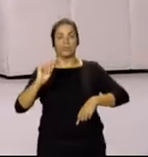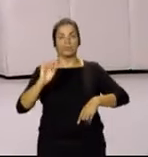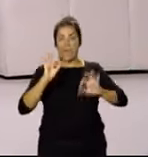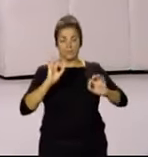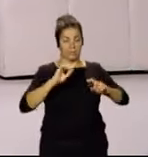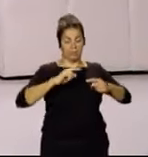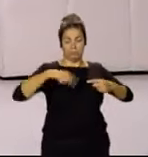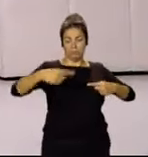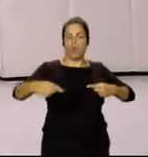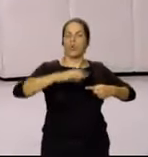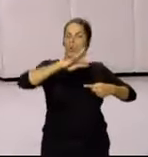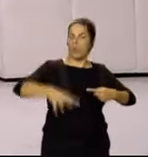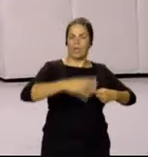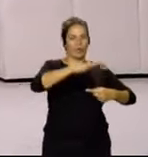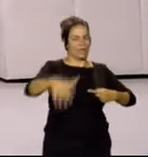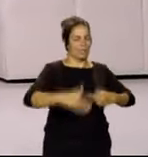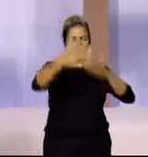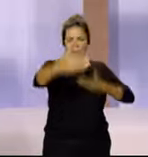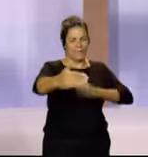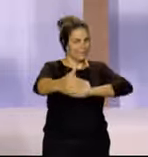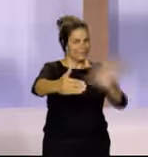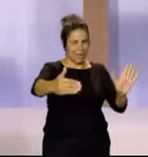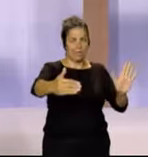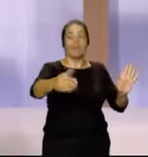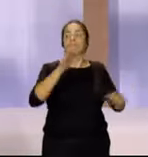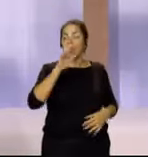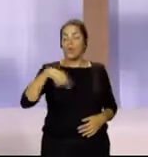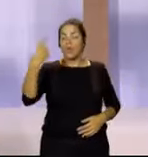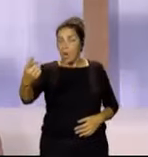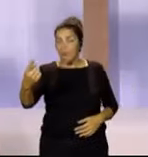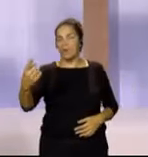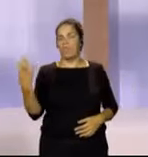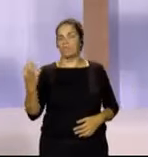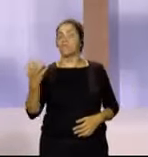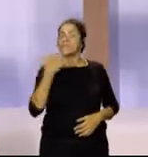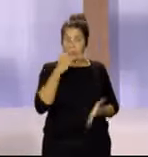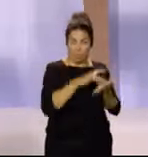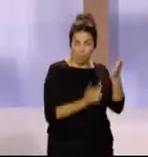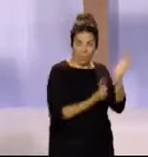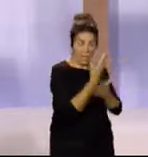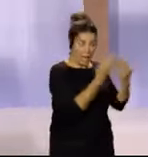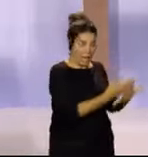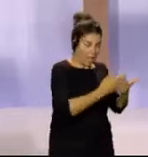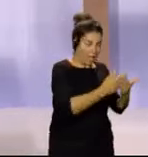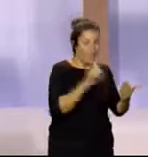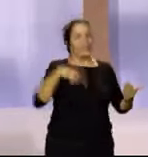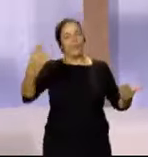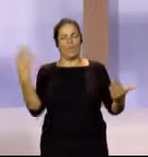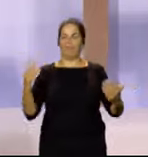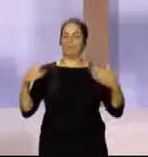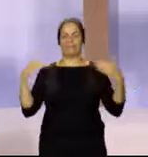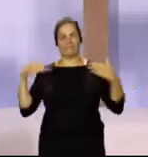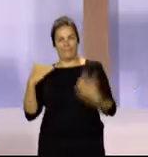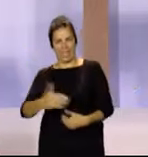No más, porque luego lo que tienes que hacer es dos abordajes. Si es por la mañana, hacer un poco de ejercicio físico